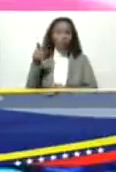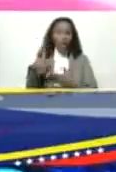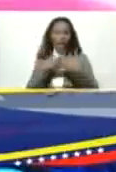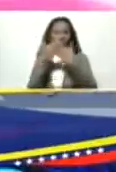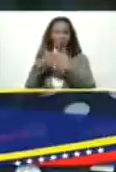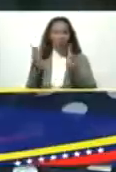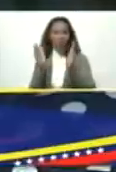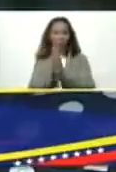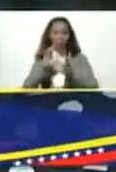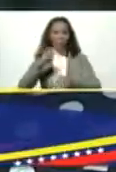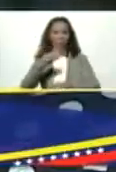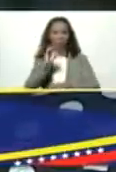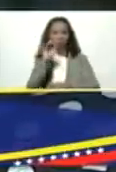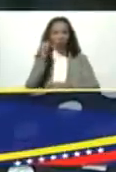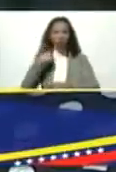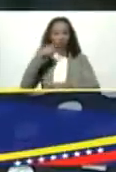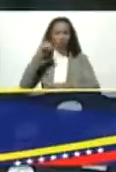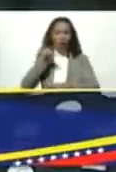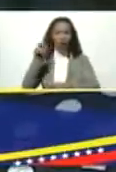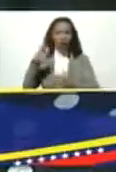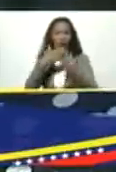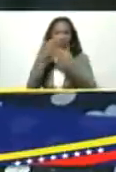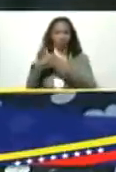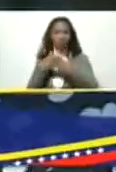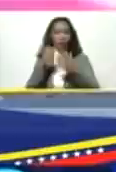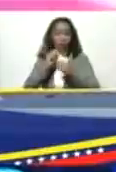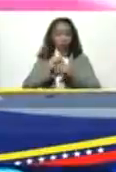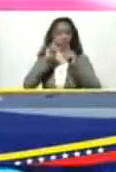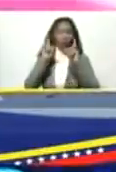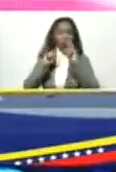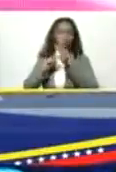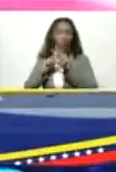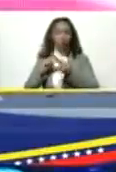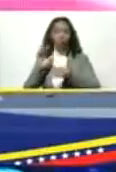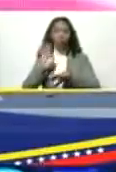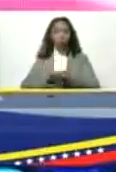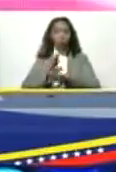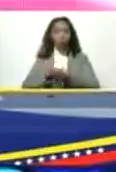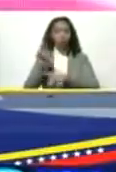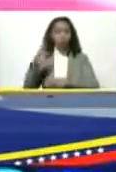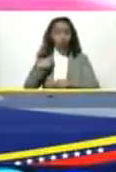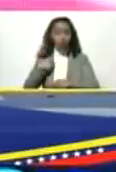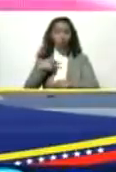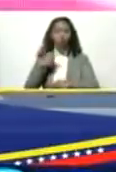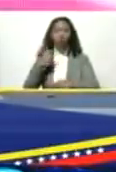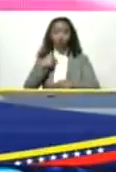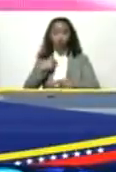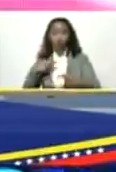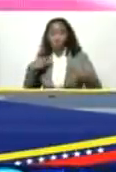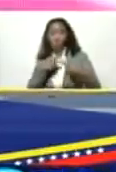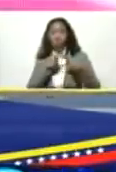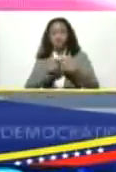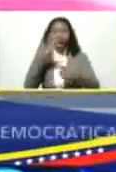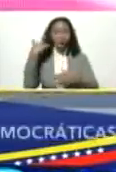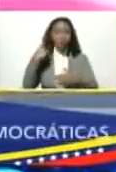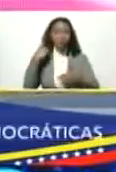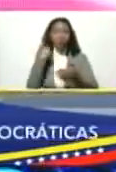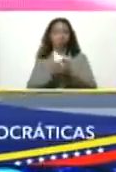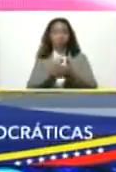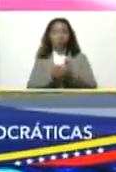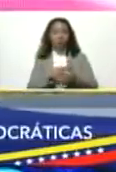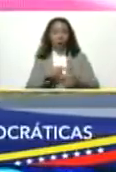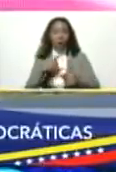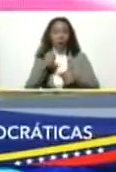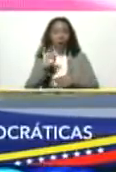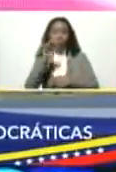Colegio San Pedro? Colegio San Pedro y yo también estudié en el Colegio San Pedro porque Faraco yo era muy peleón y entonces